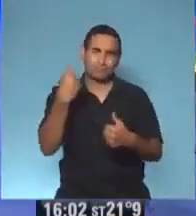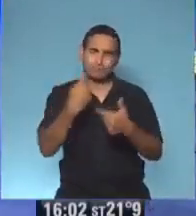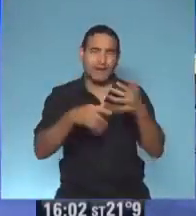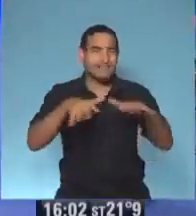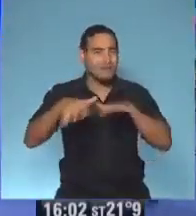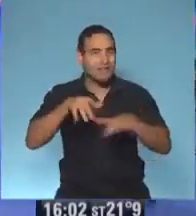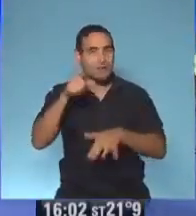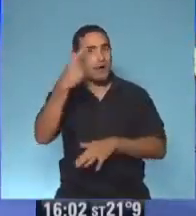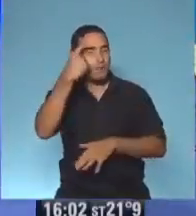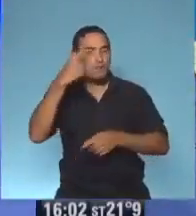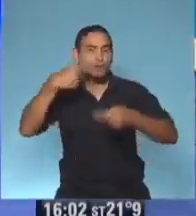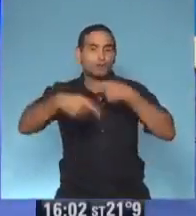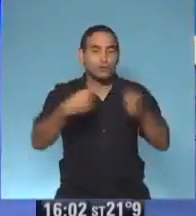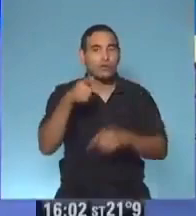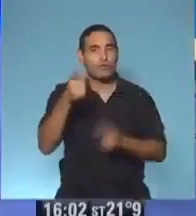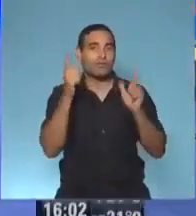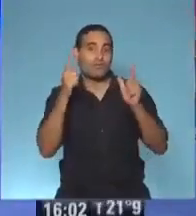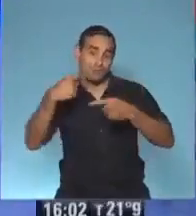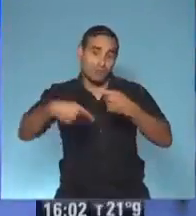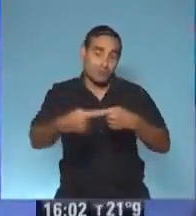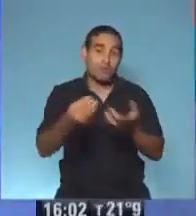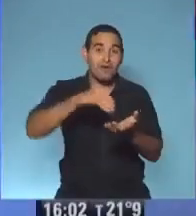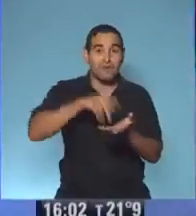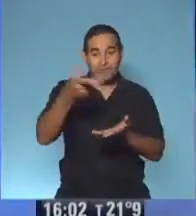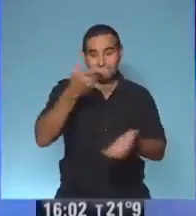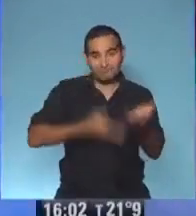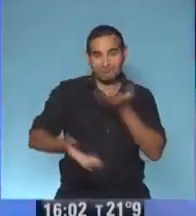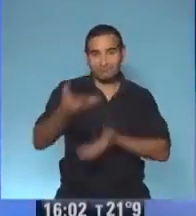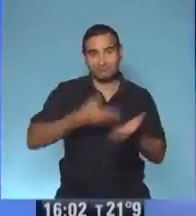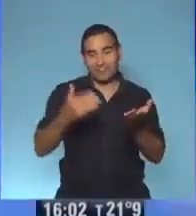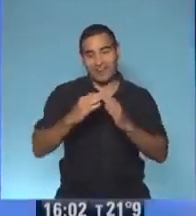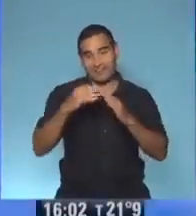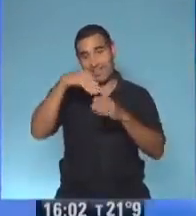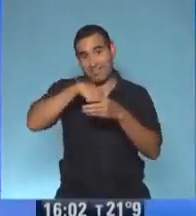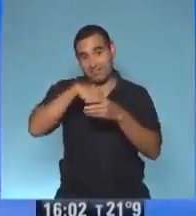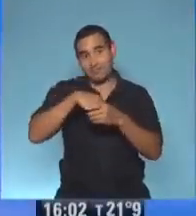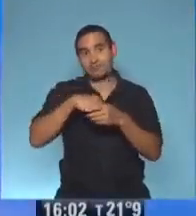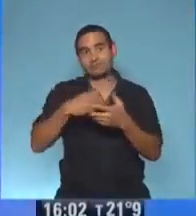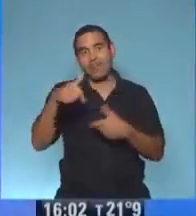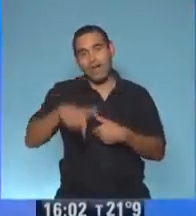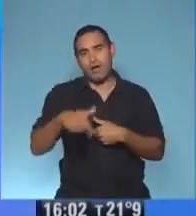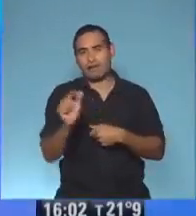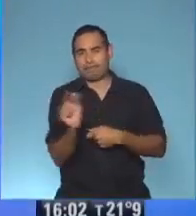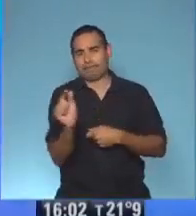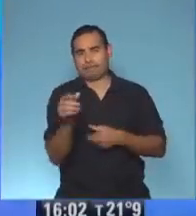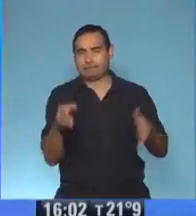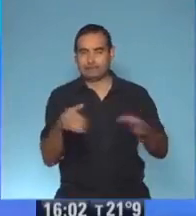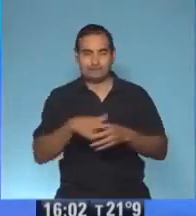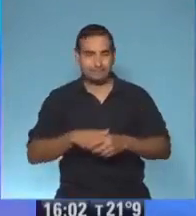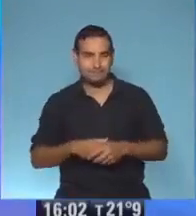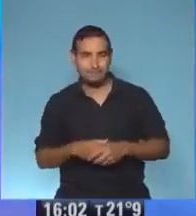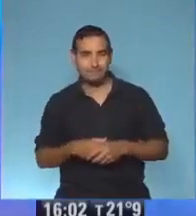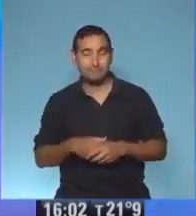para seguir aprendiendo, para seguir divirtiéndose y para compartir con todos los que estamos en casa en este momento, pero por un ratito nada más.